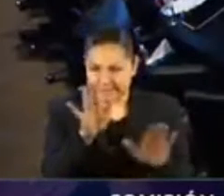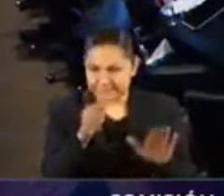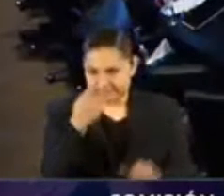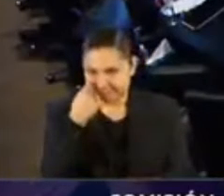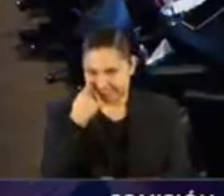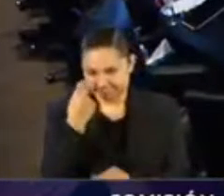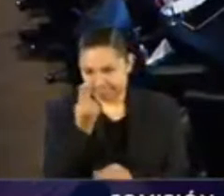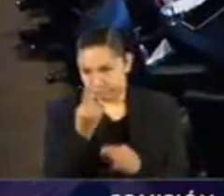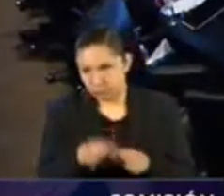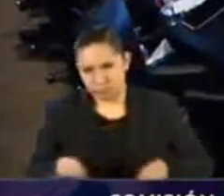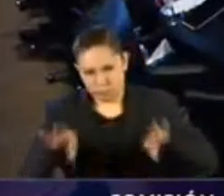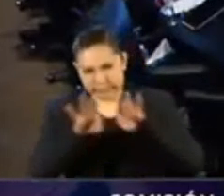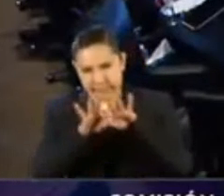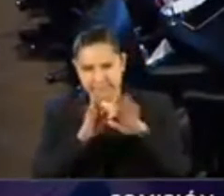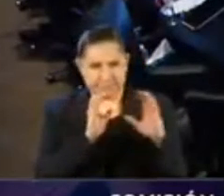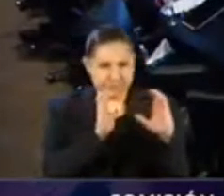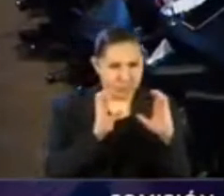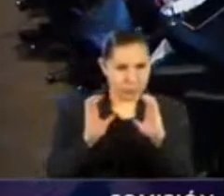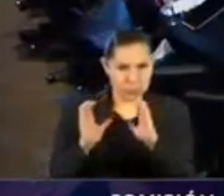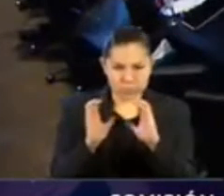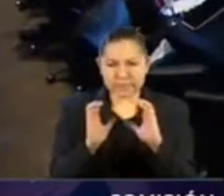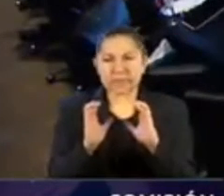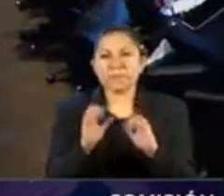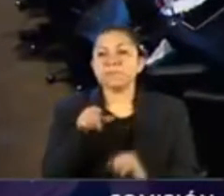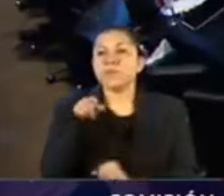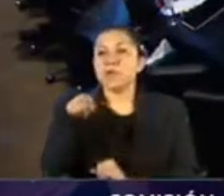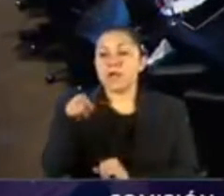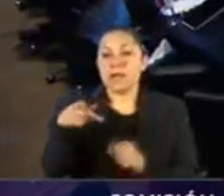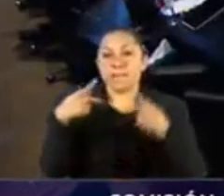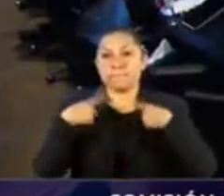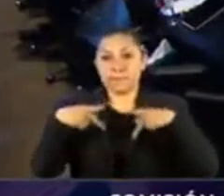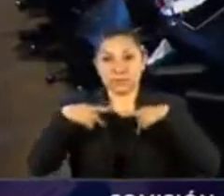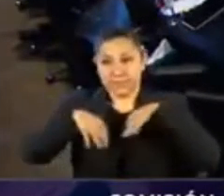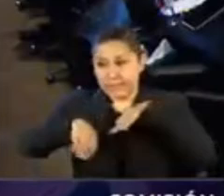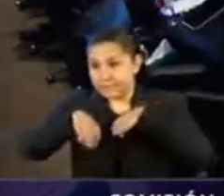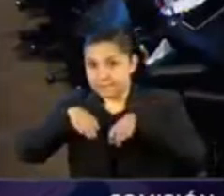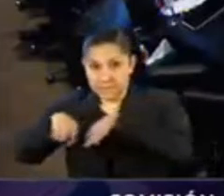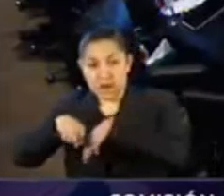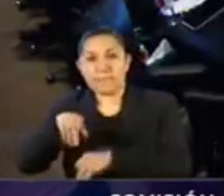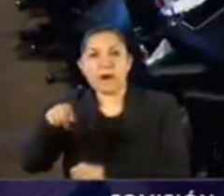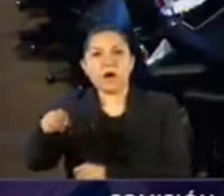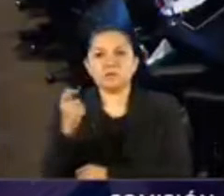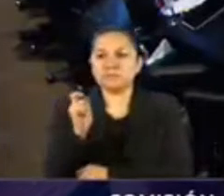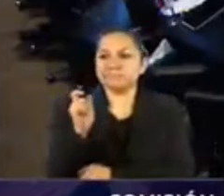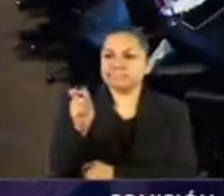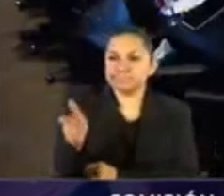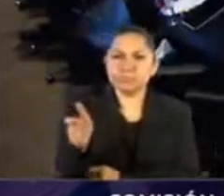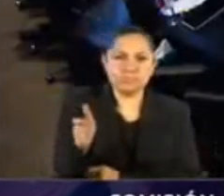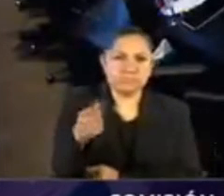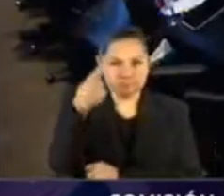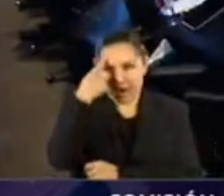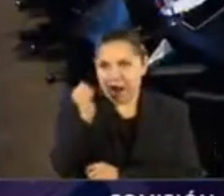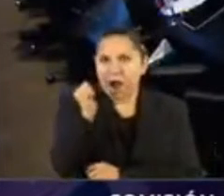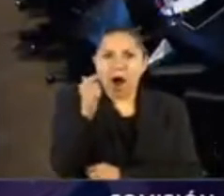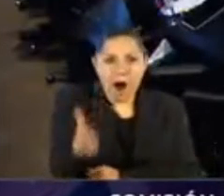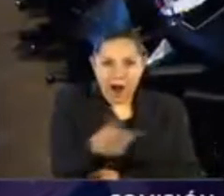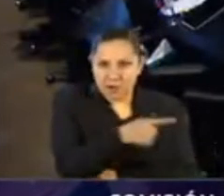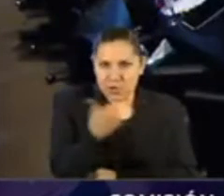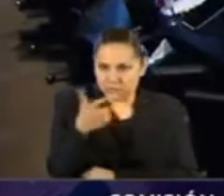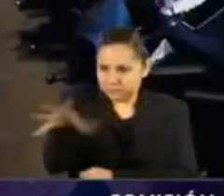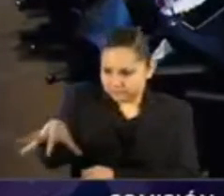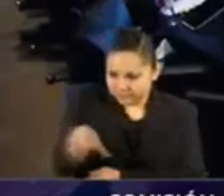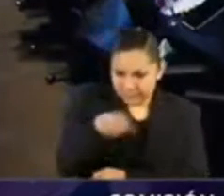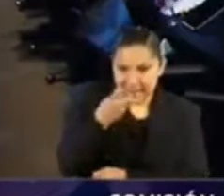Una, en poderle darle liquidez a los trabajadores, que tengan recursos suficientes para tener una canasta